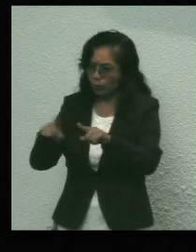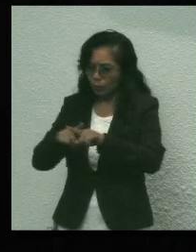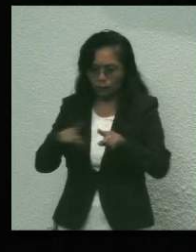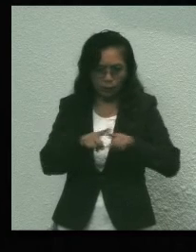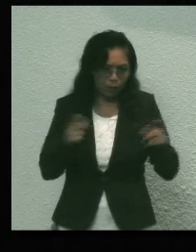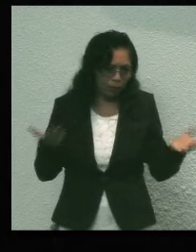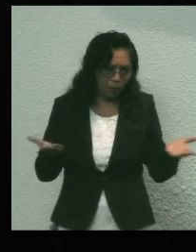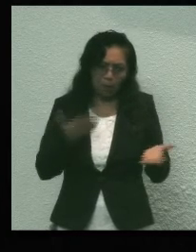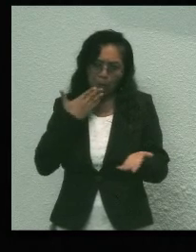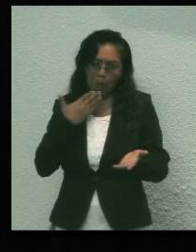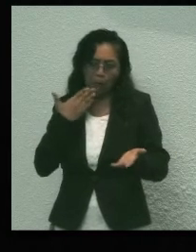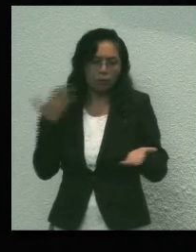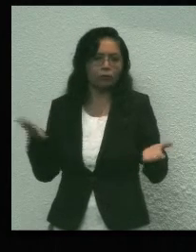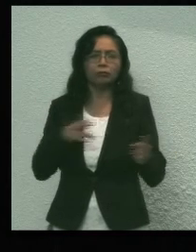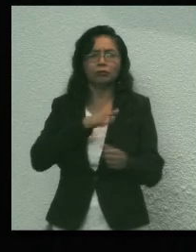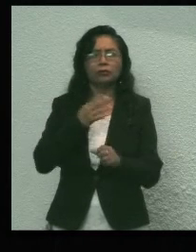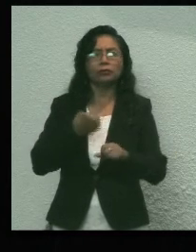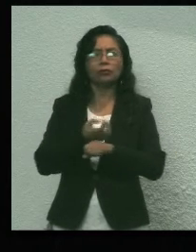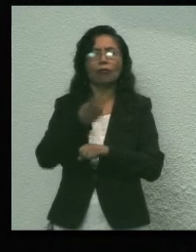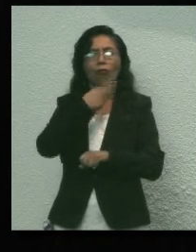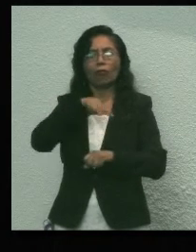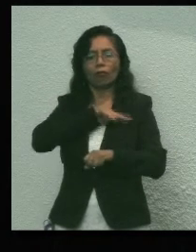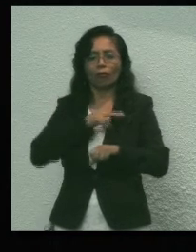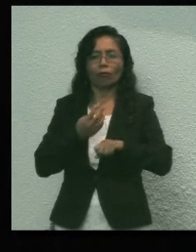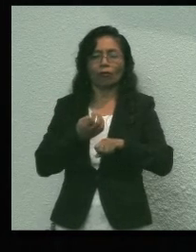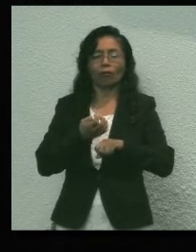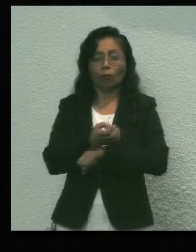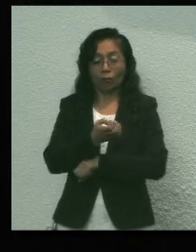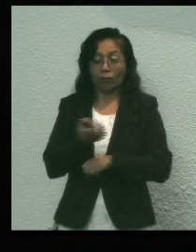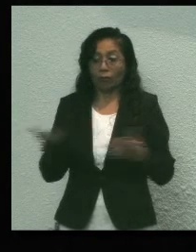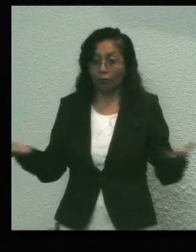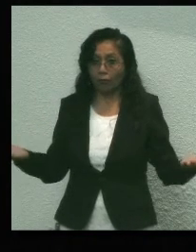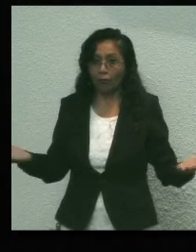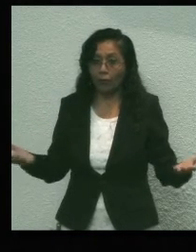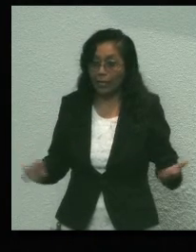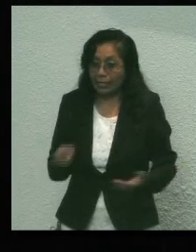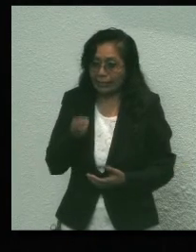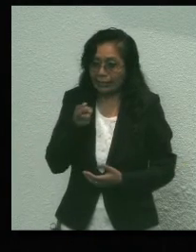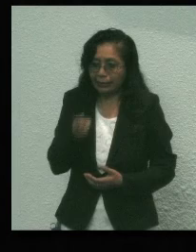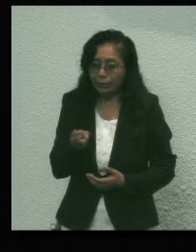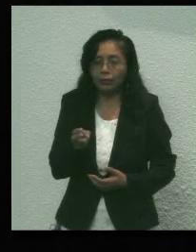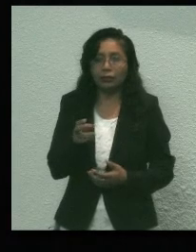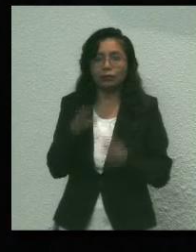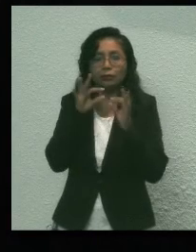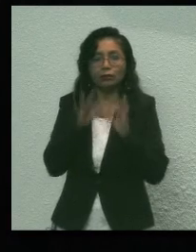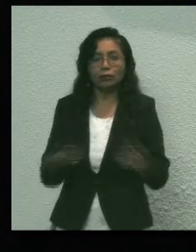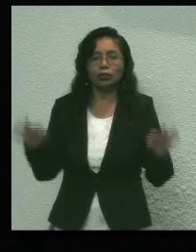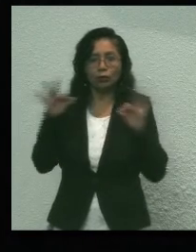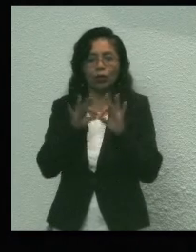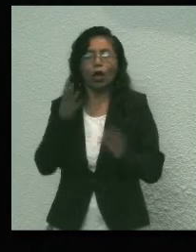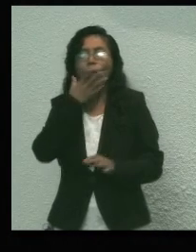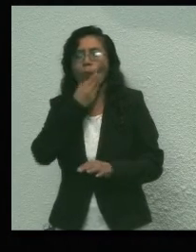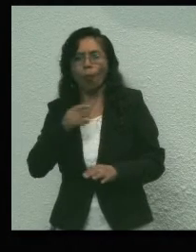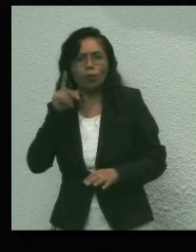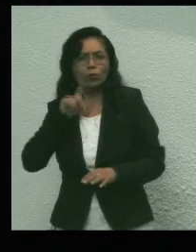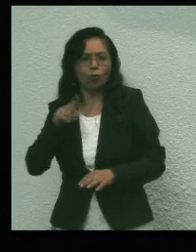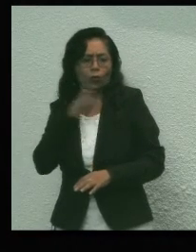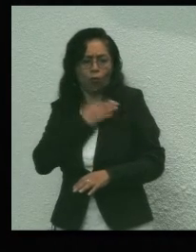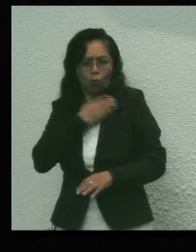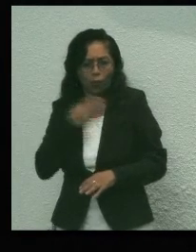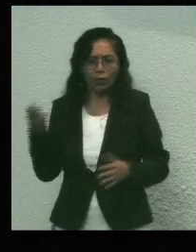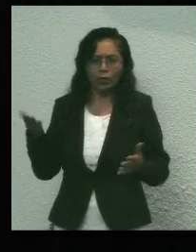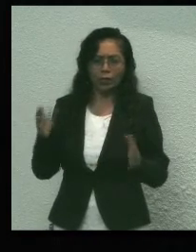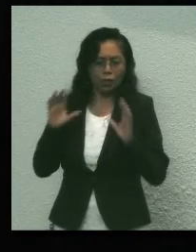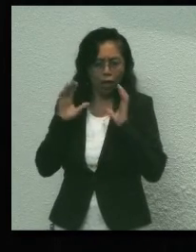de nuestro estado y debe ser también su riqueza, su fuente inagotable de mujeres y hombres buenos que amen